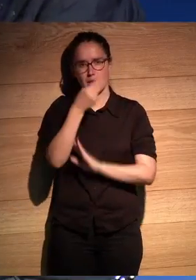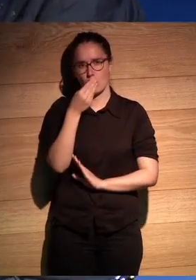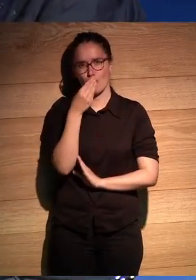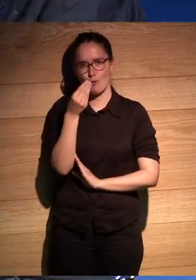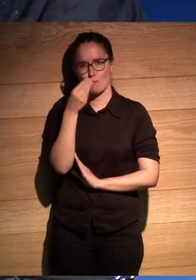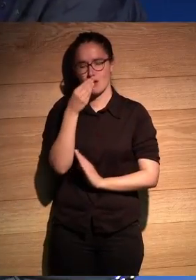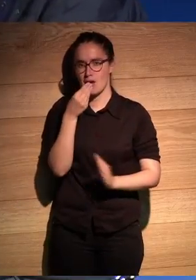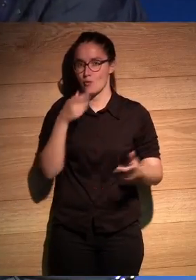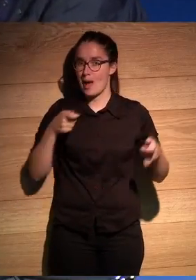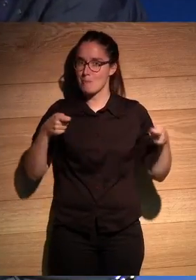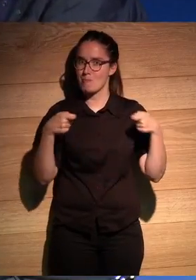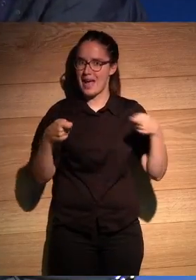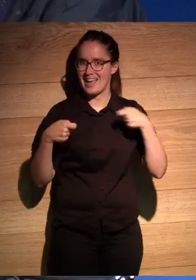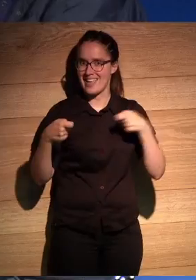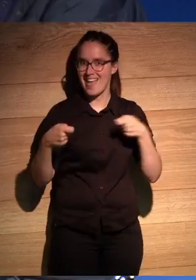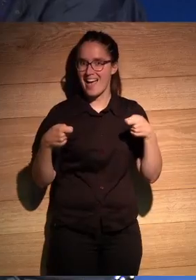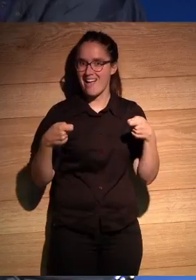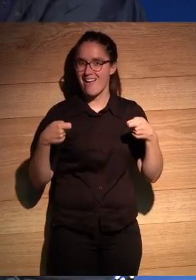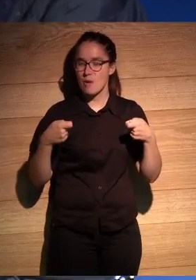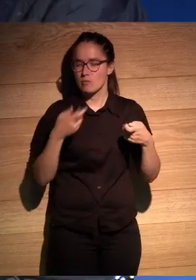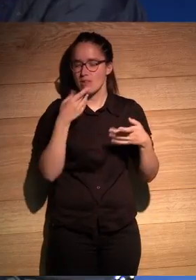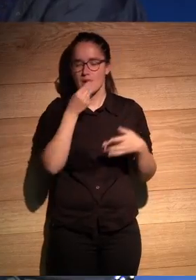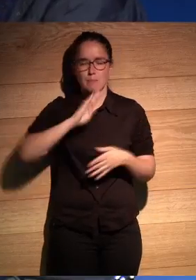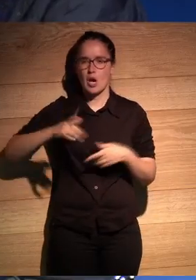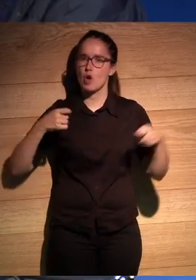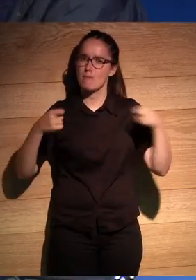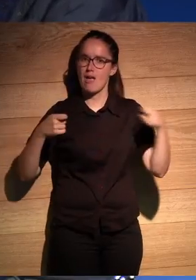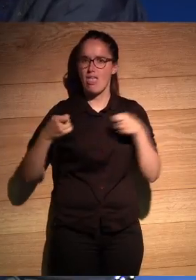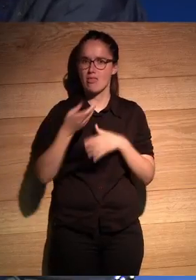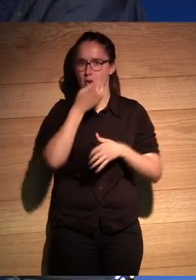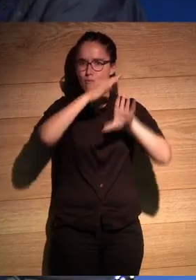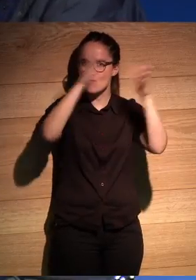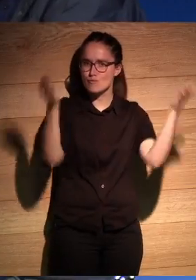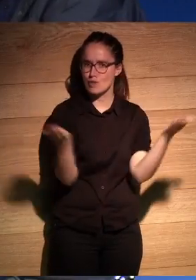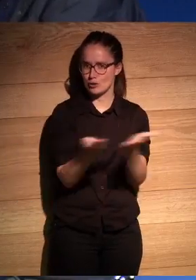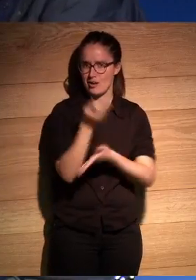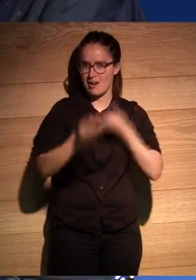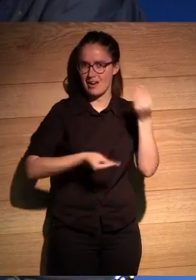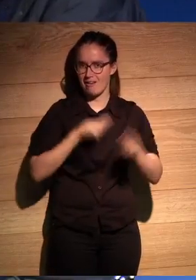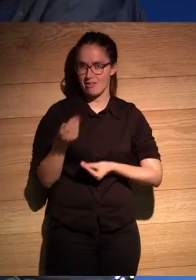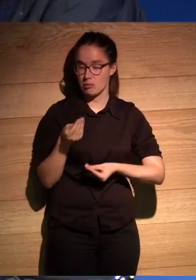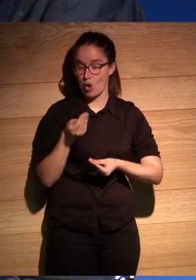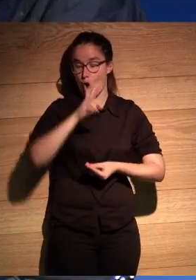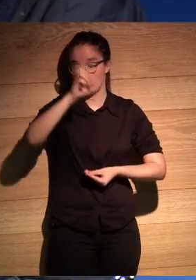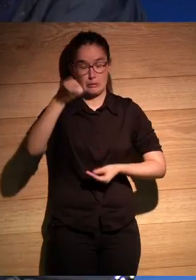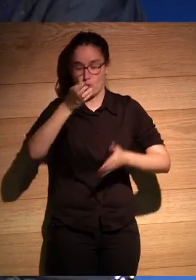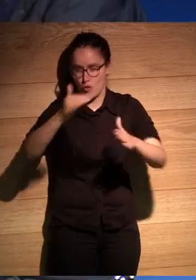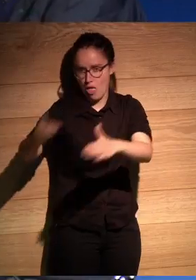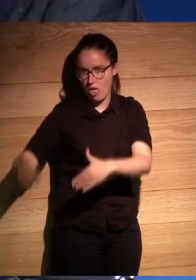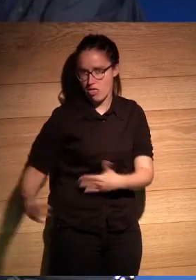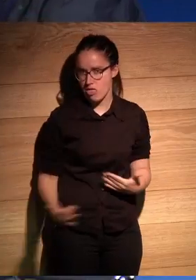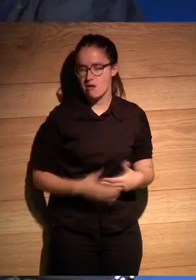paella porque él decía que era la mejor paella del mundo era la que lo hacía que no había ninguna otra posibilidad